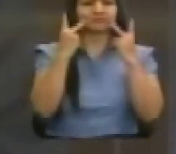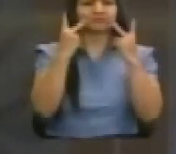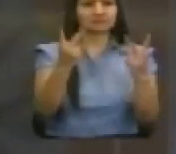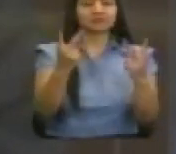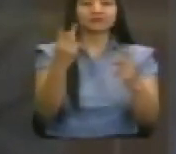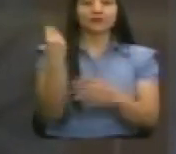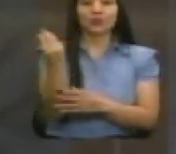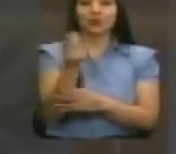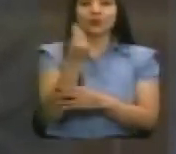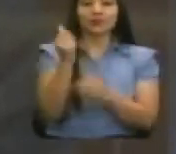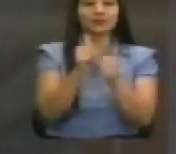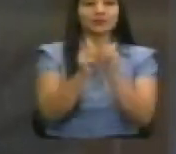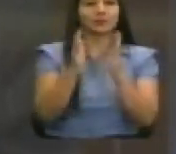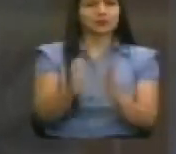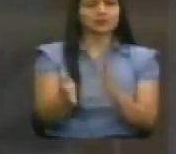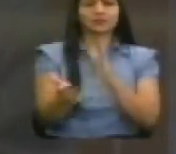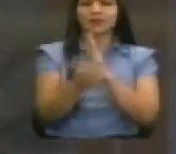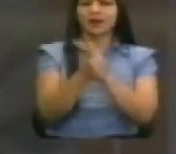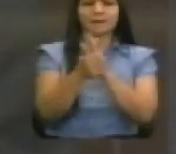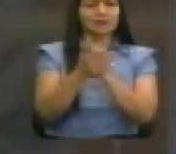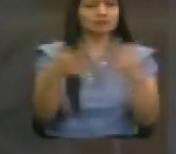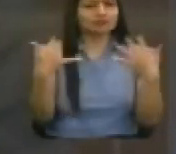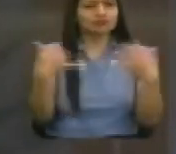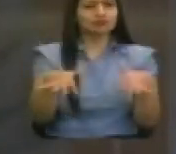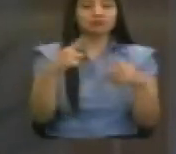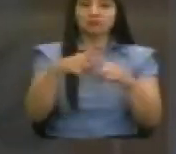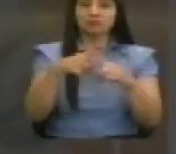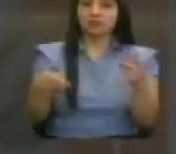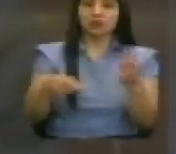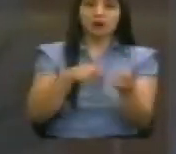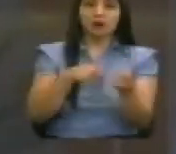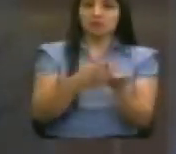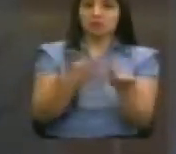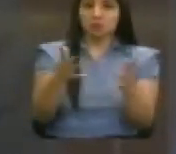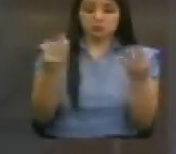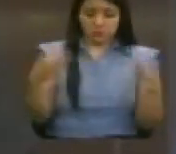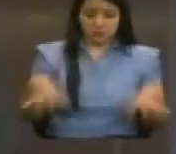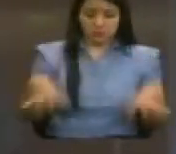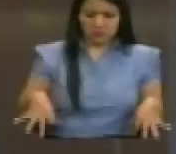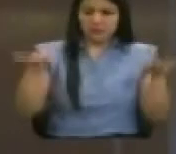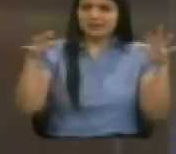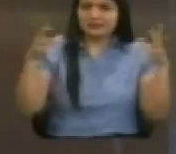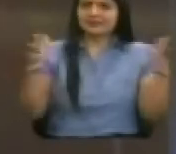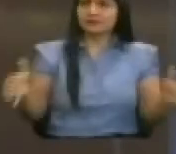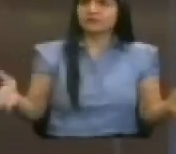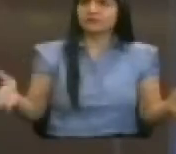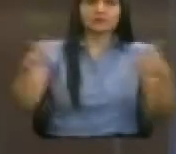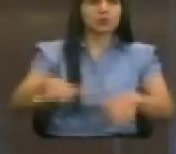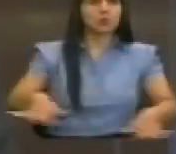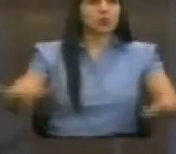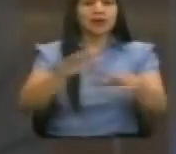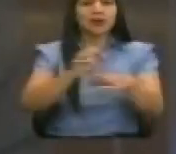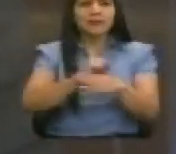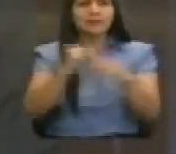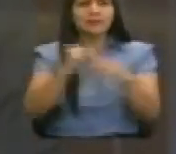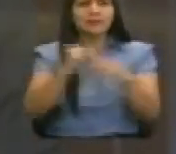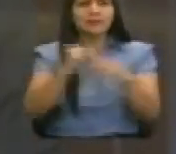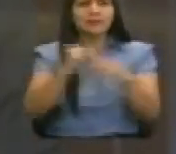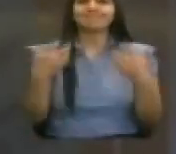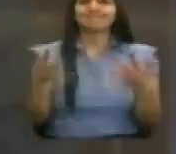que tal vez sin el apoyo, sin los recursos, sin la infraestructura, pudieron salir adelante.